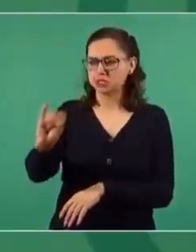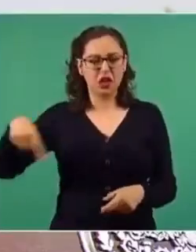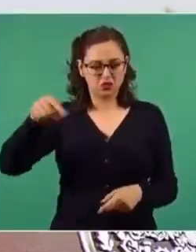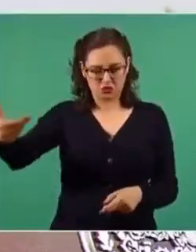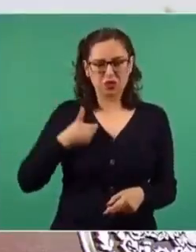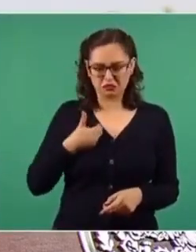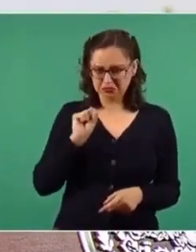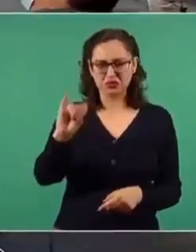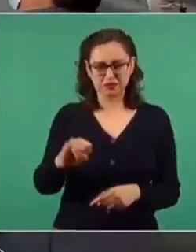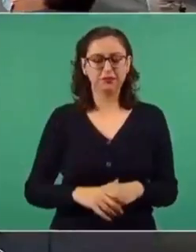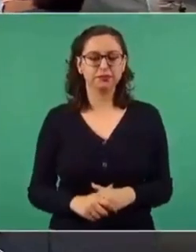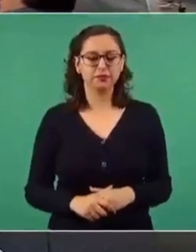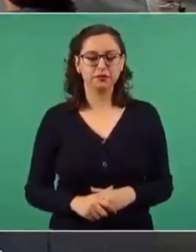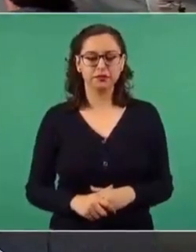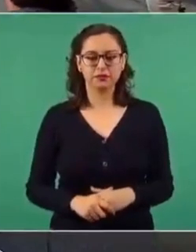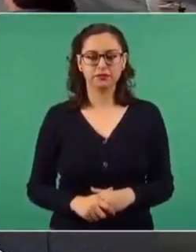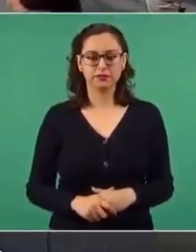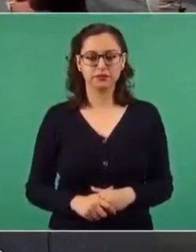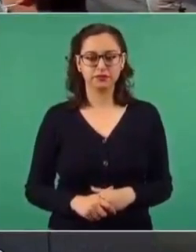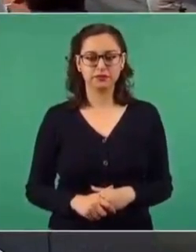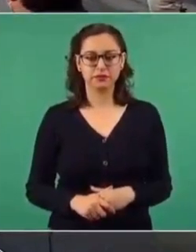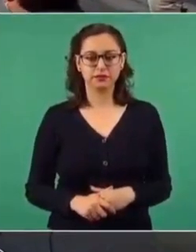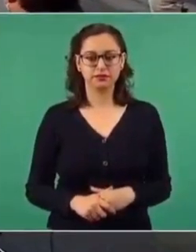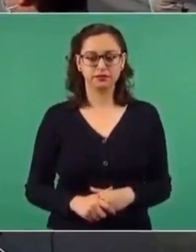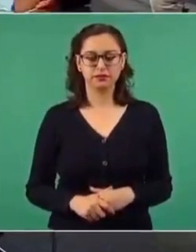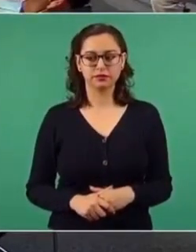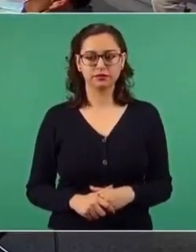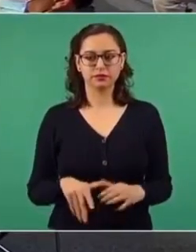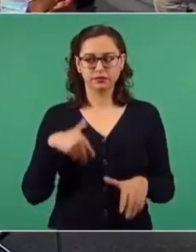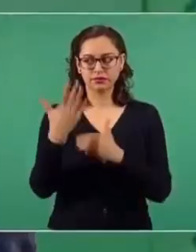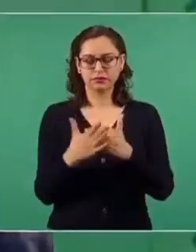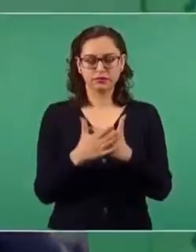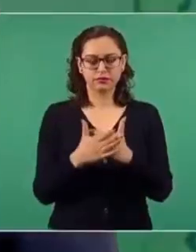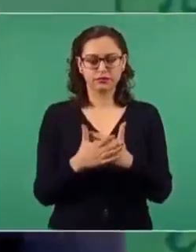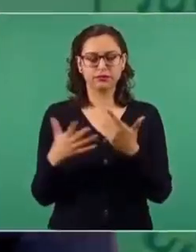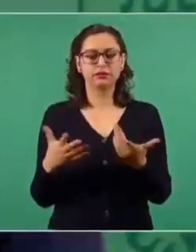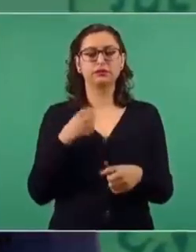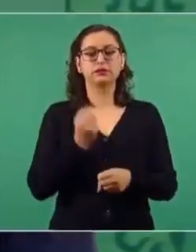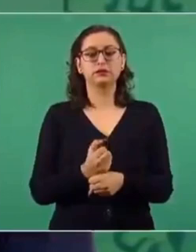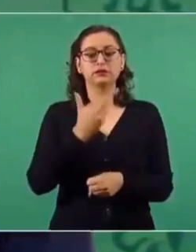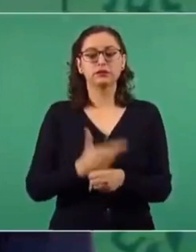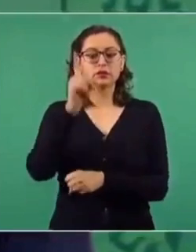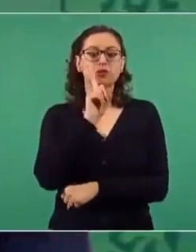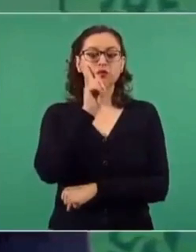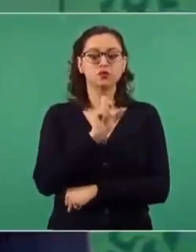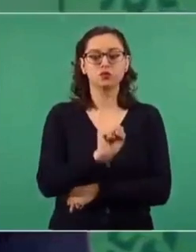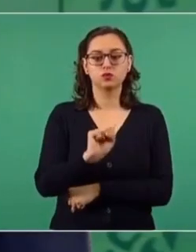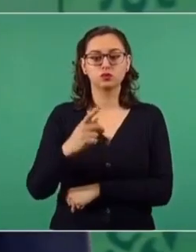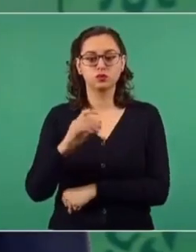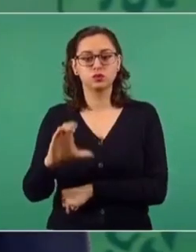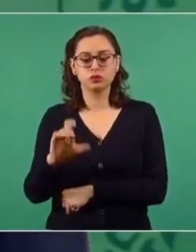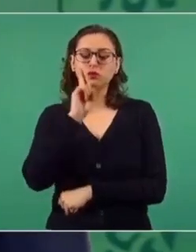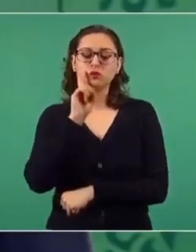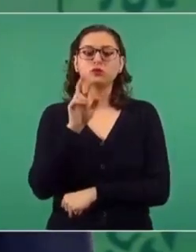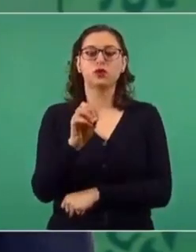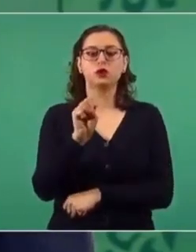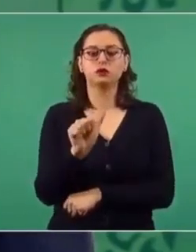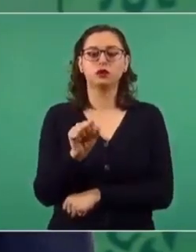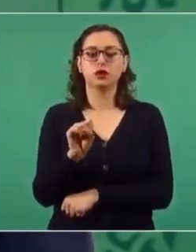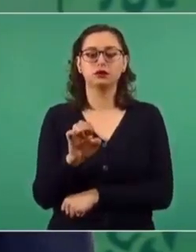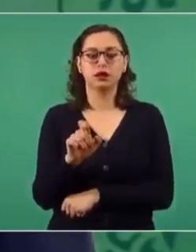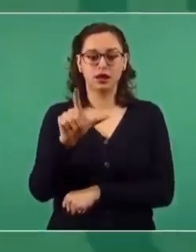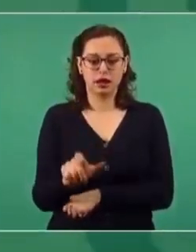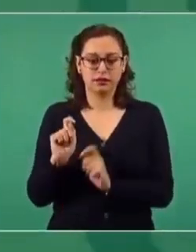Vamos a que la secretaria de Seguridad Pública y Protección Ciudadana, Rosa Isela Rodríguez,